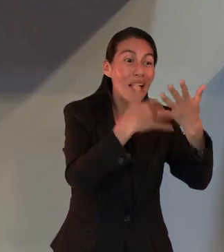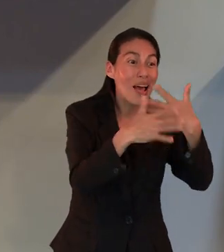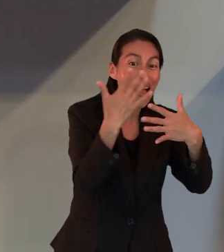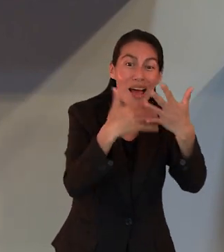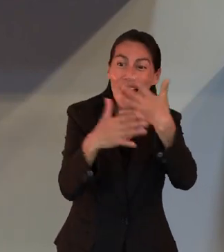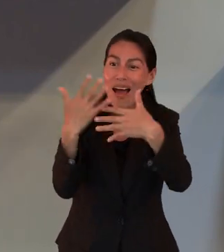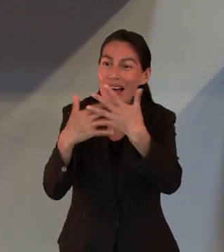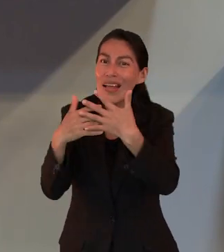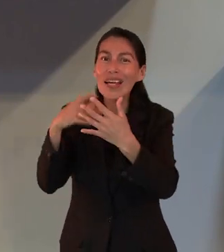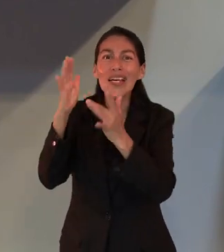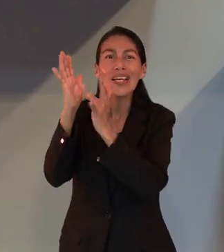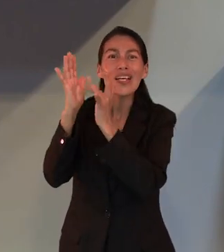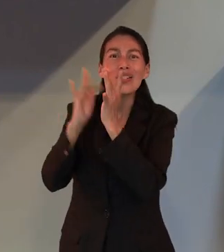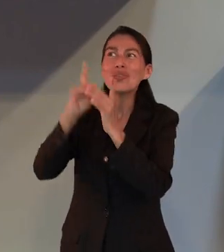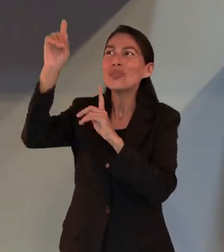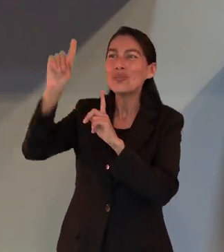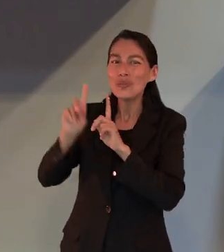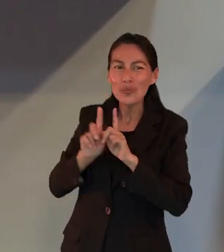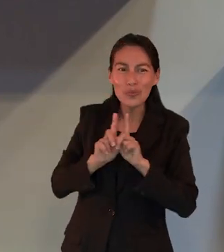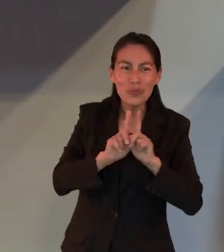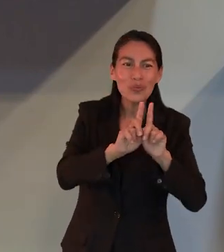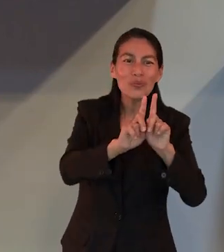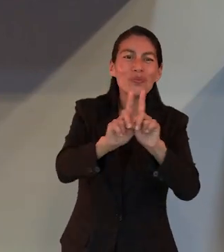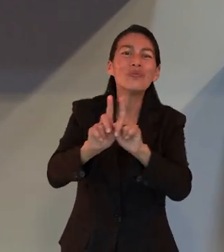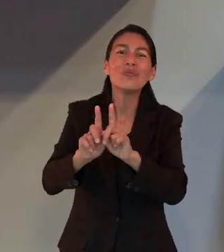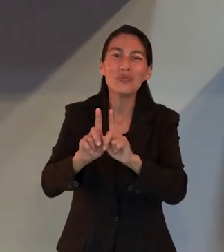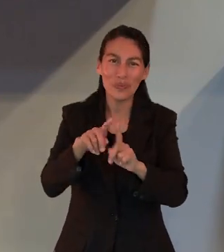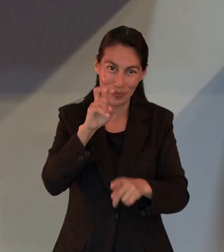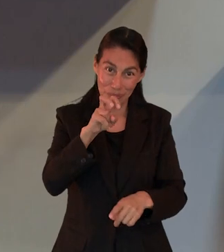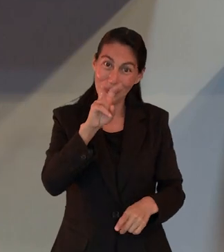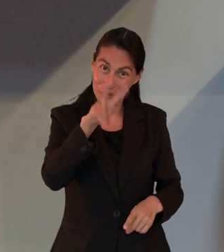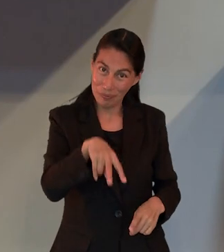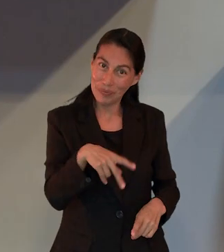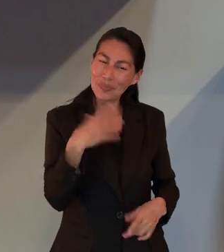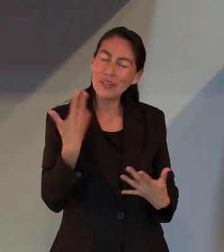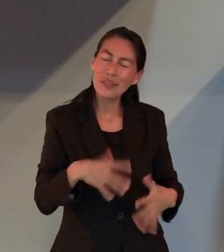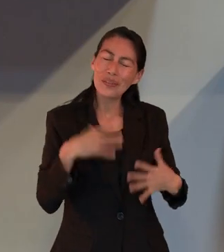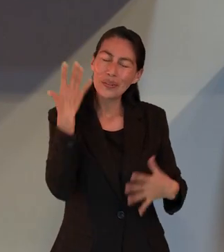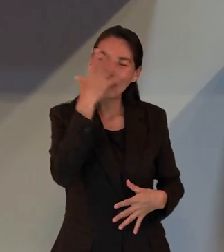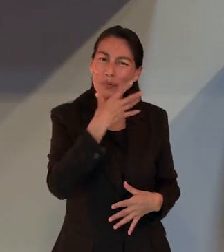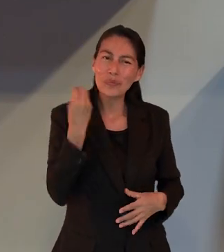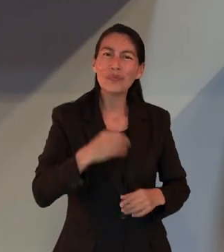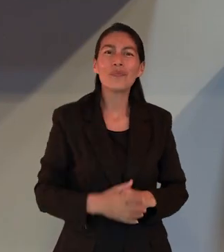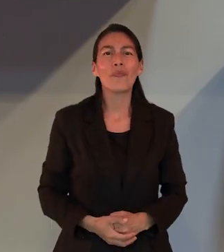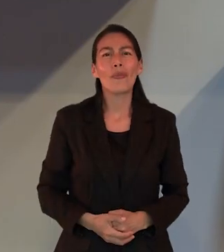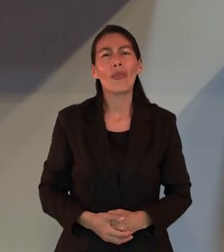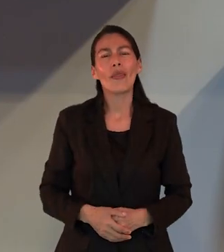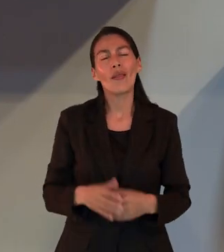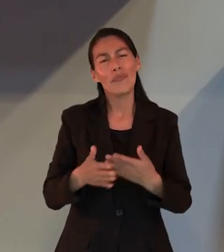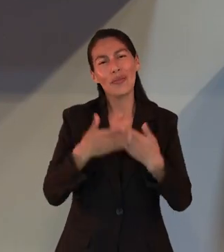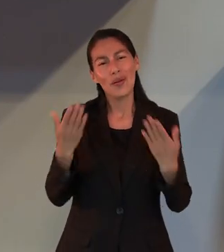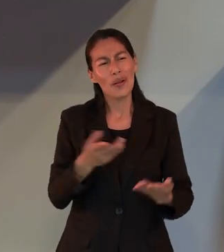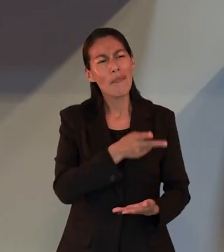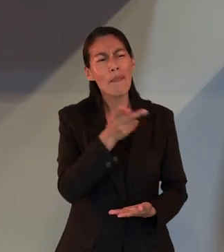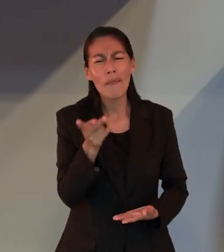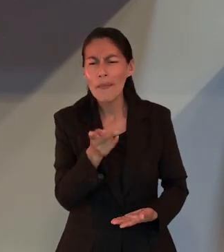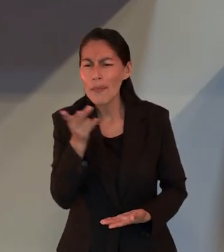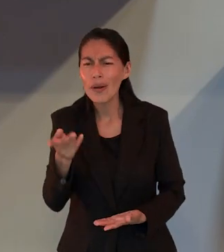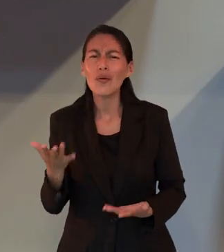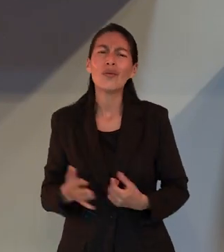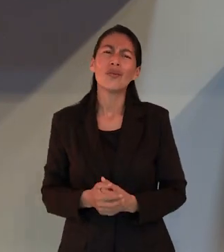de Dios así que qué importante es este este acto ahora eh